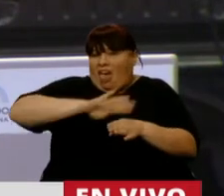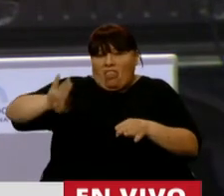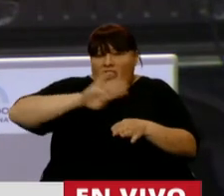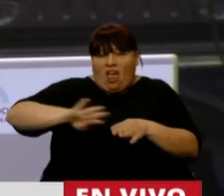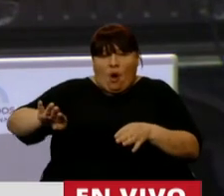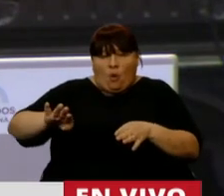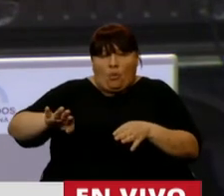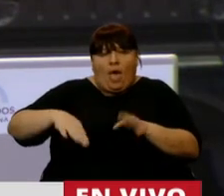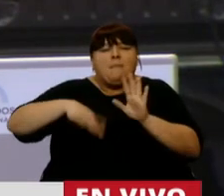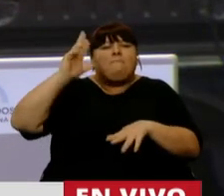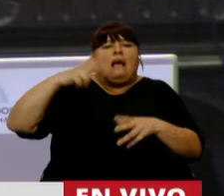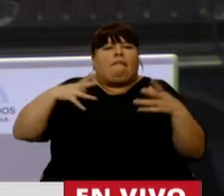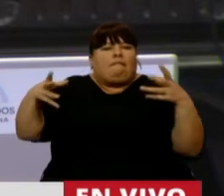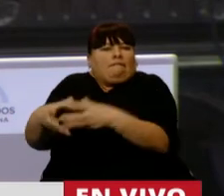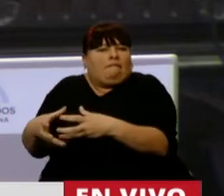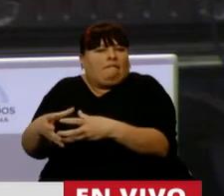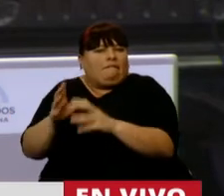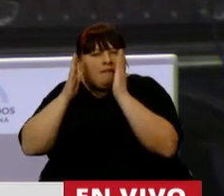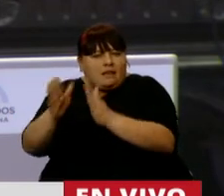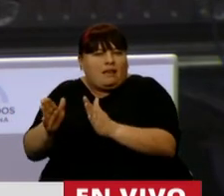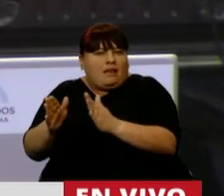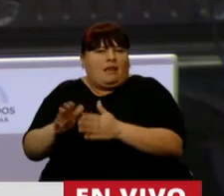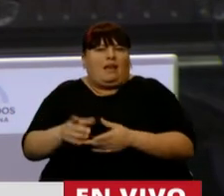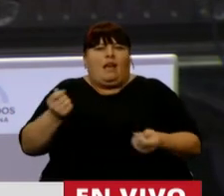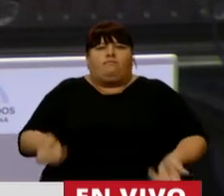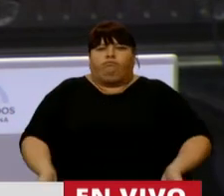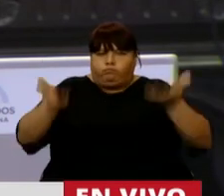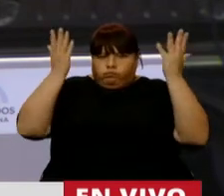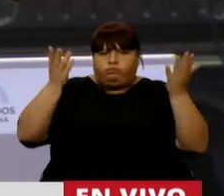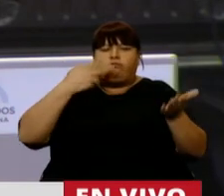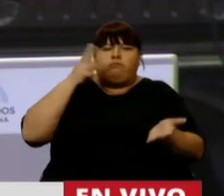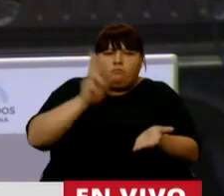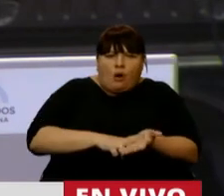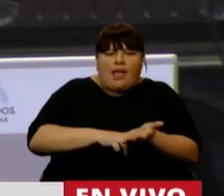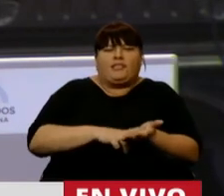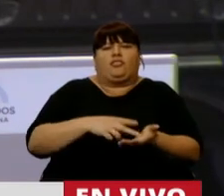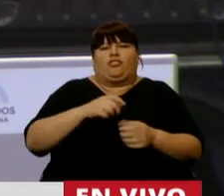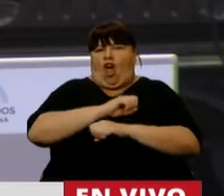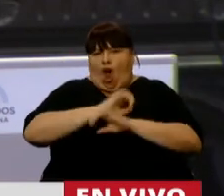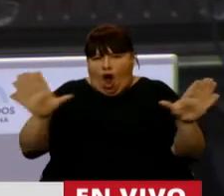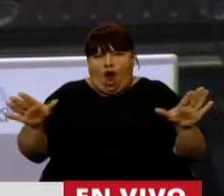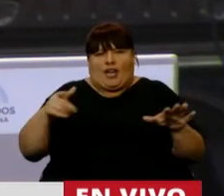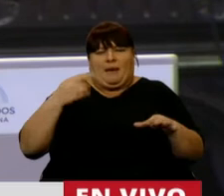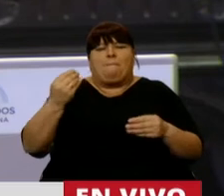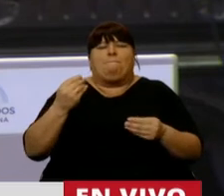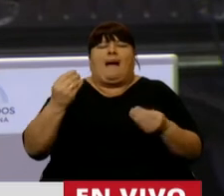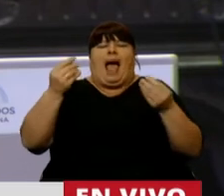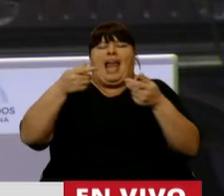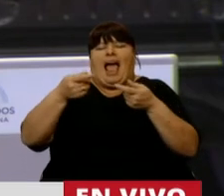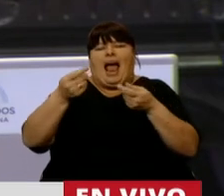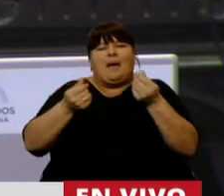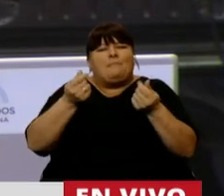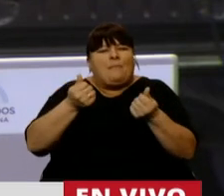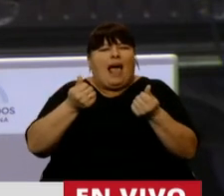que concentró la economía, que dio los tarifazos que fueron terribles para lo que fue la licuación del